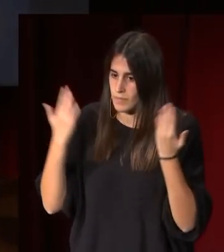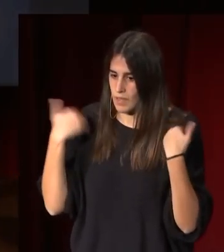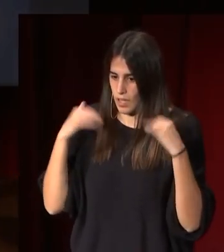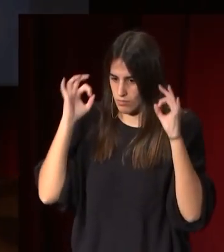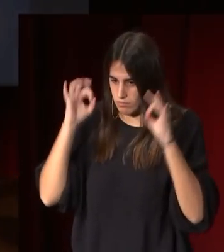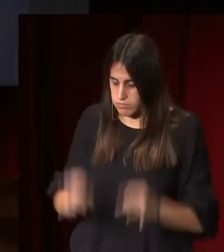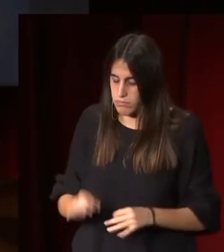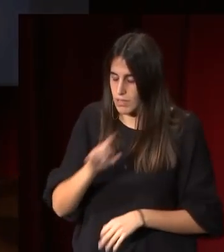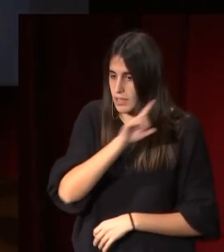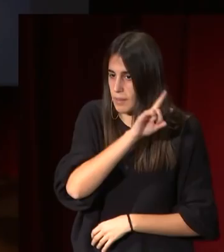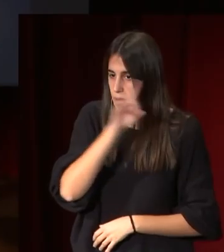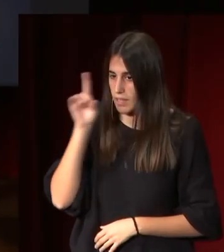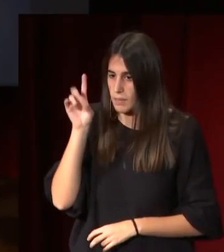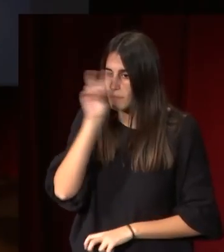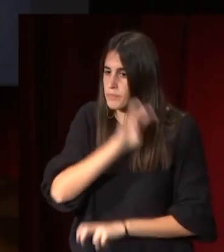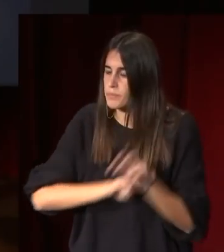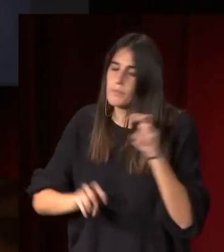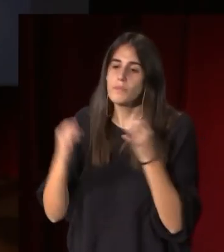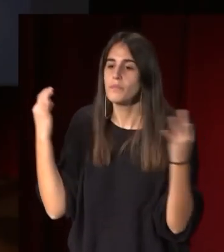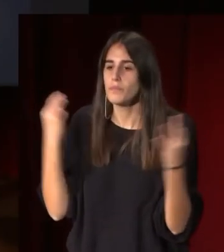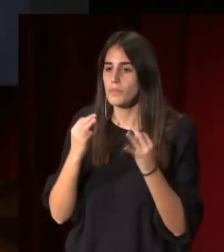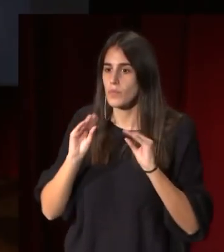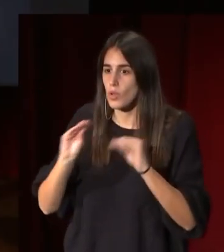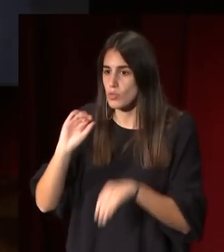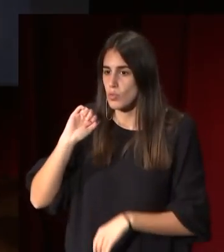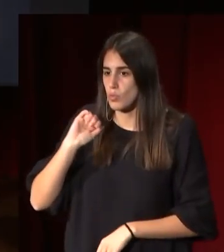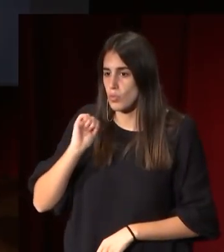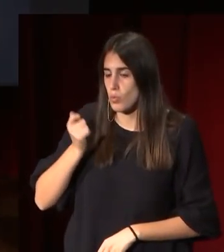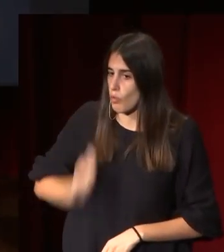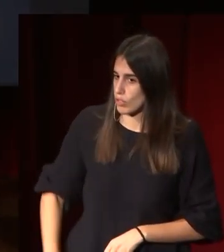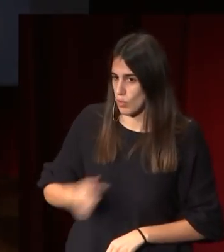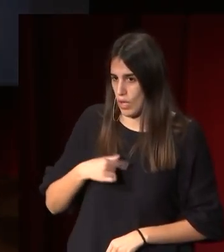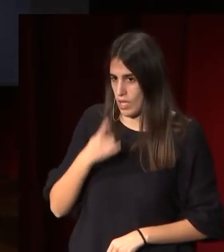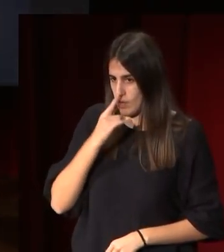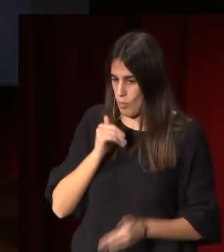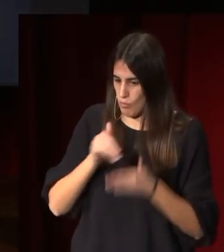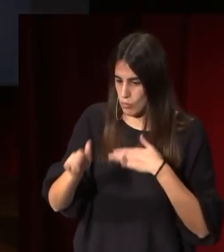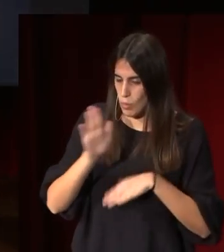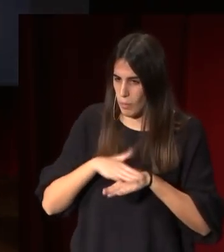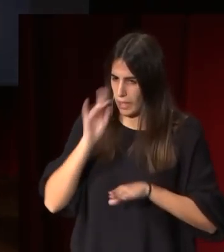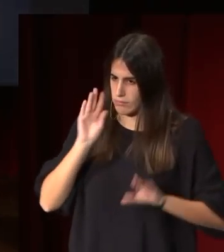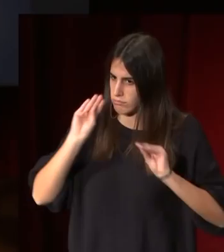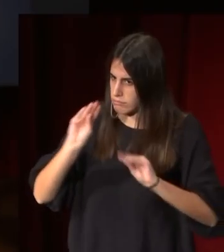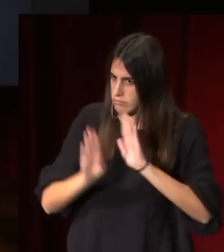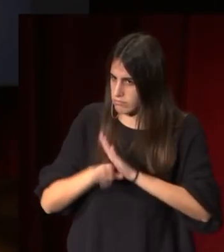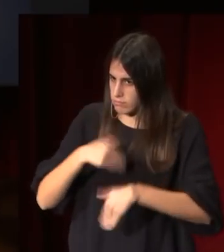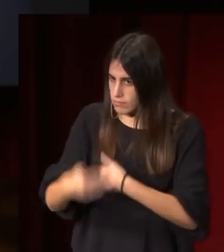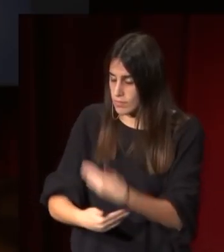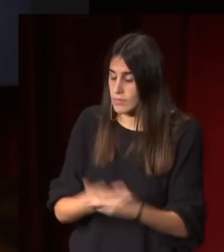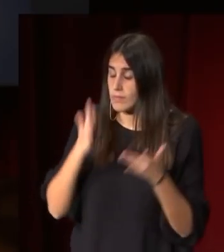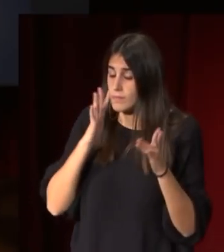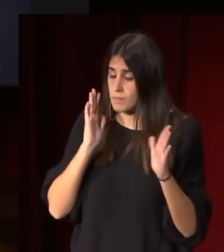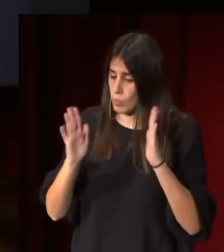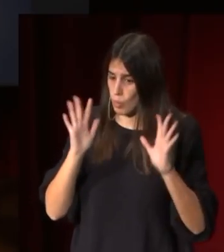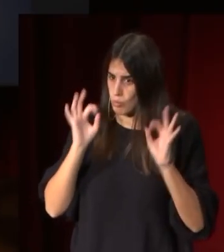buscando unas posibilidades de futuro para completar su formación. Y en ese momento, él